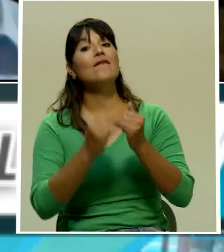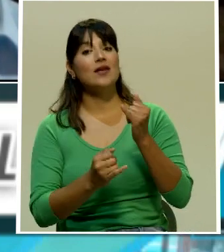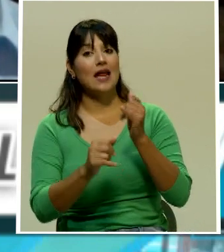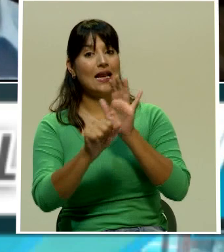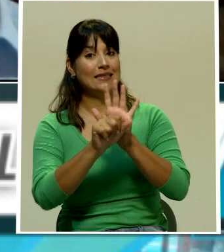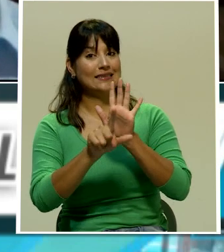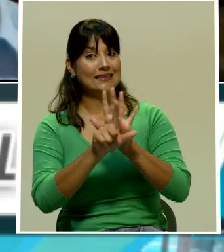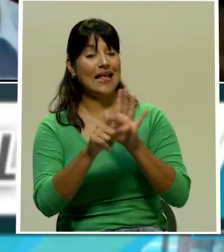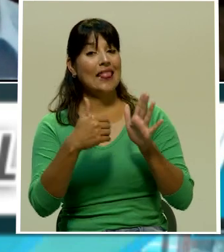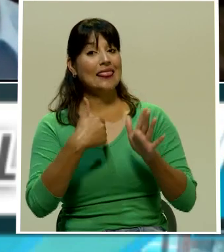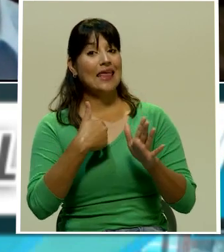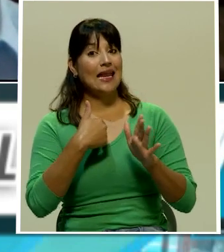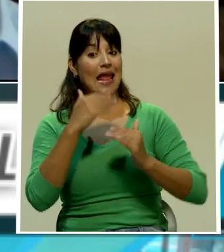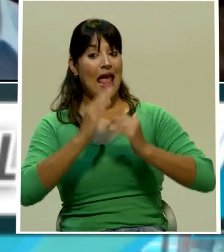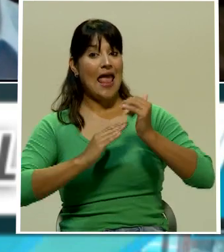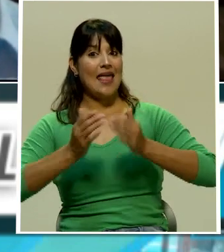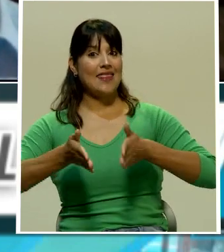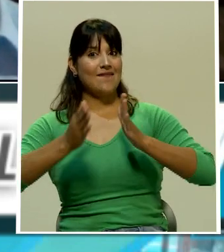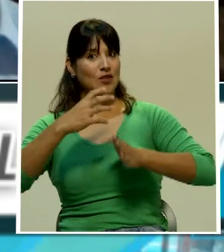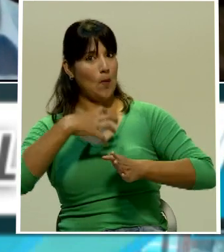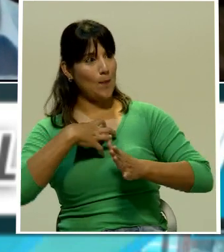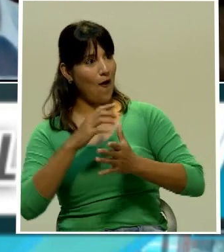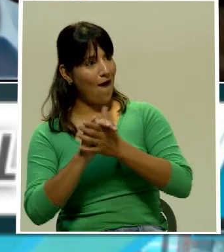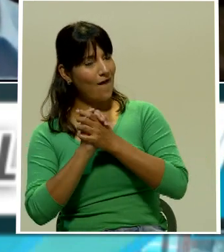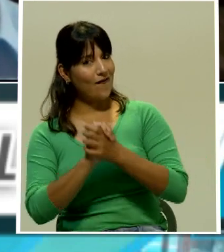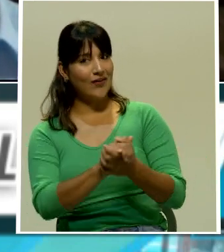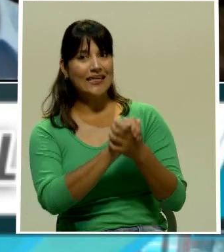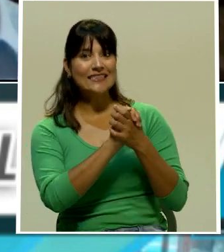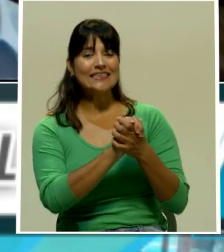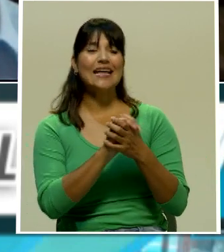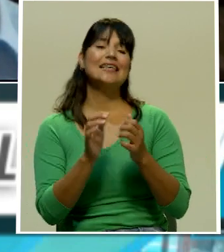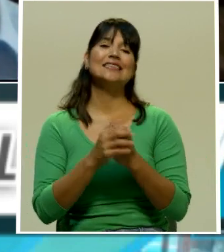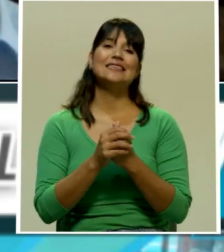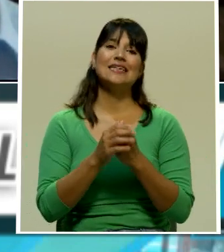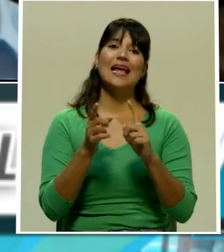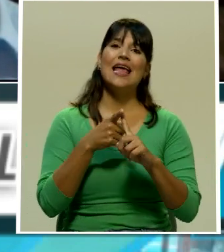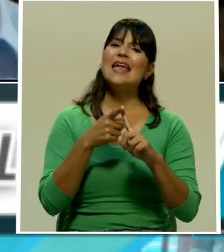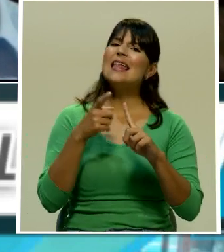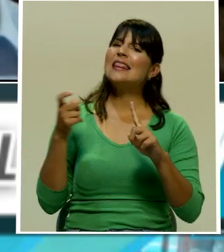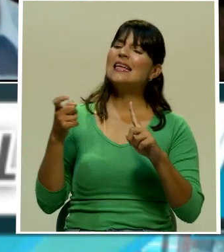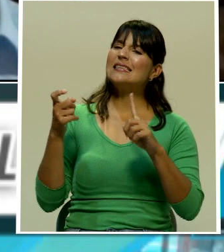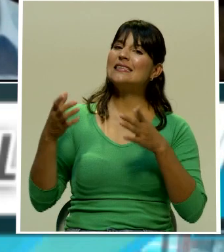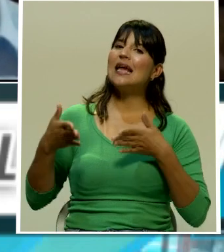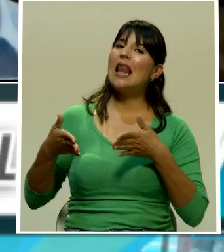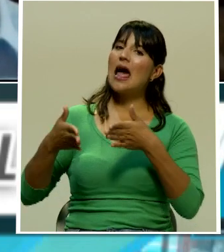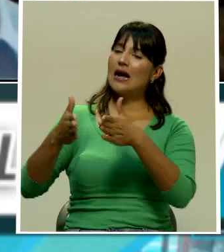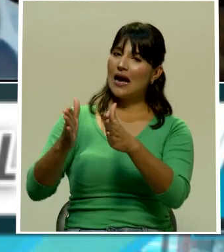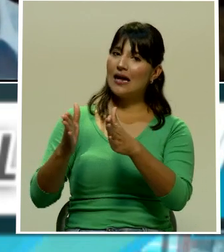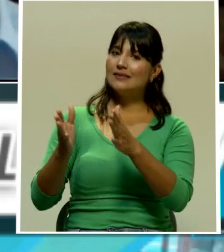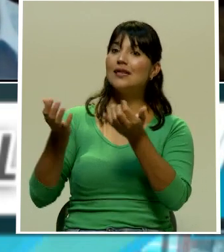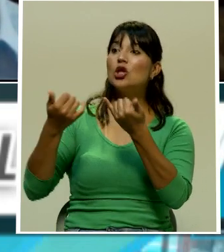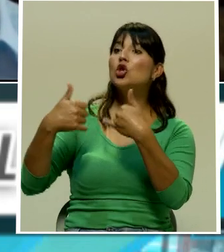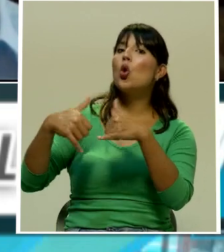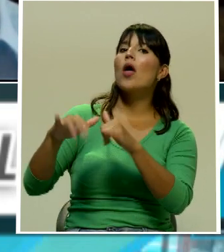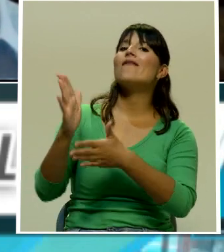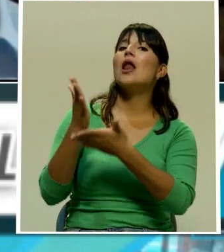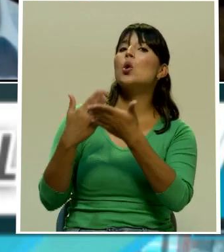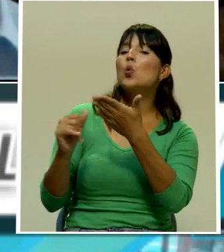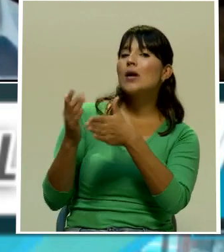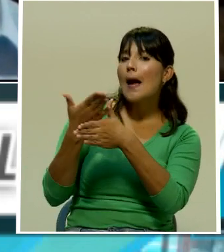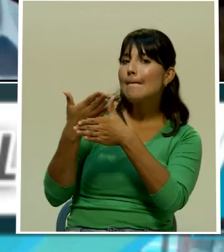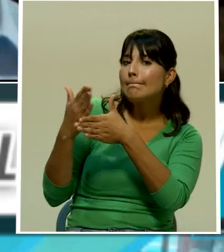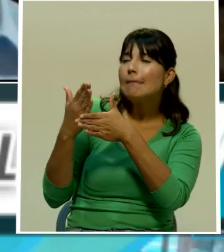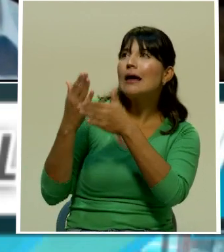edificio propio felicidades desde la calle aún hay sectores en obra en el costado norte